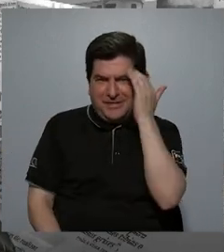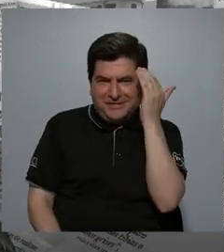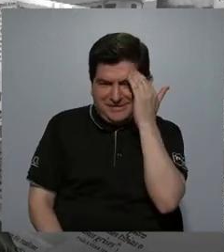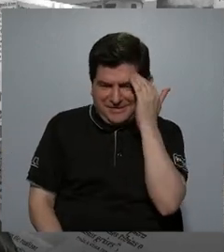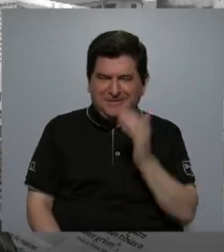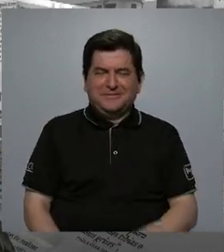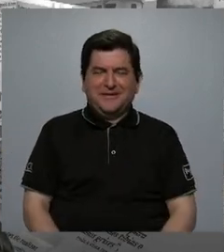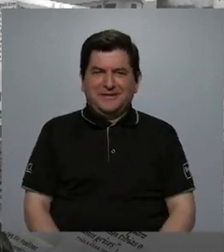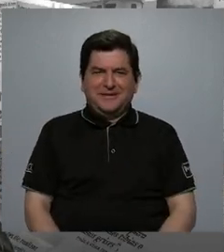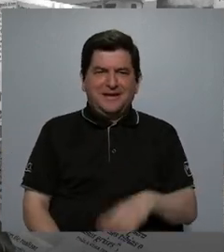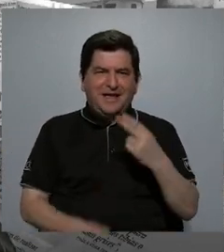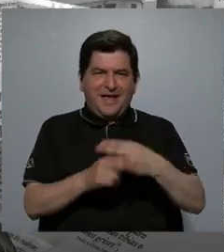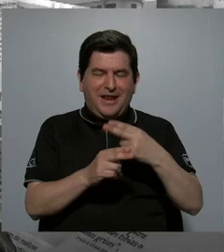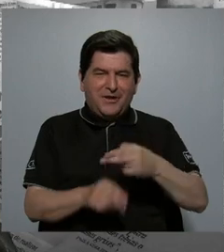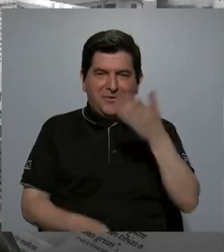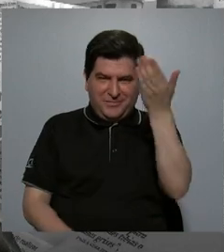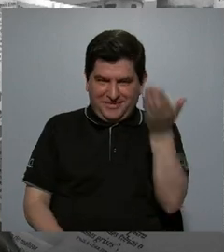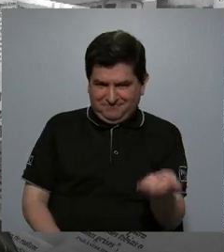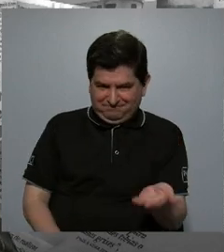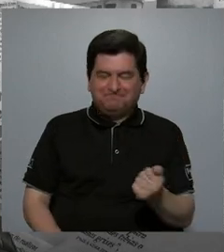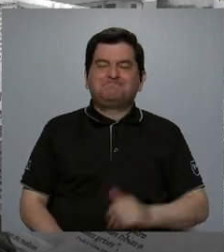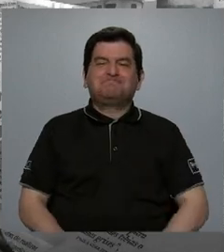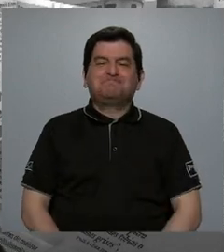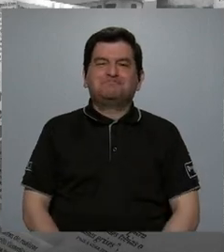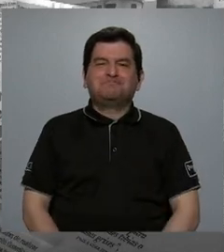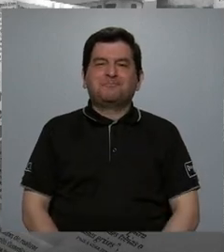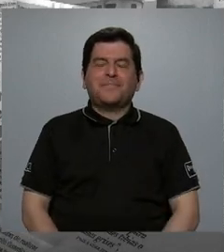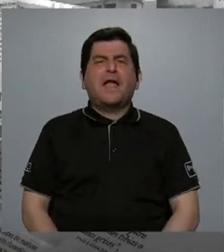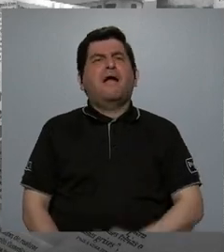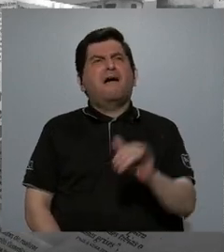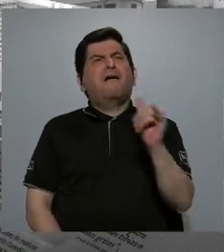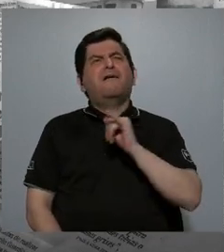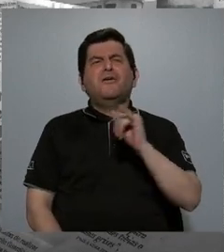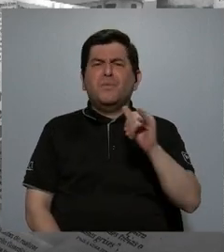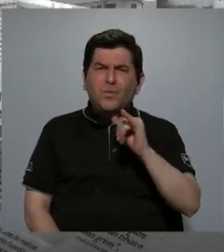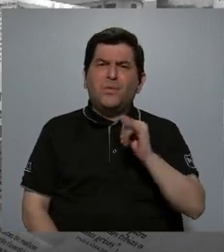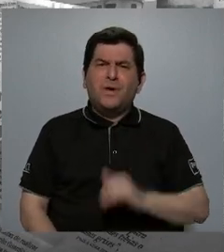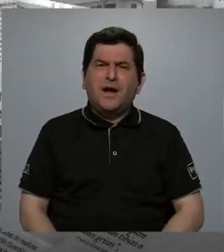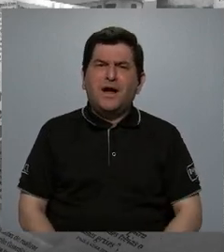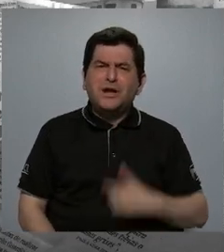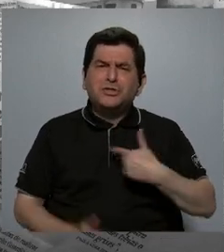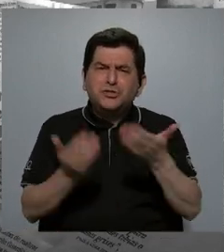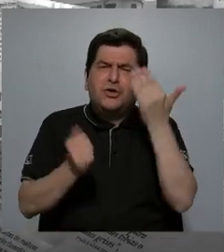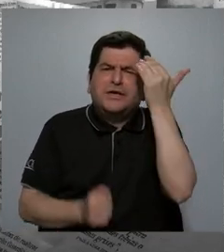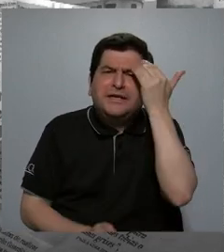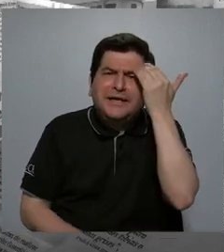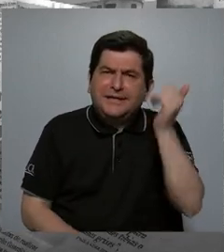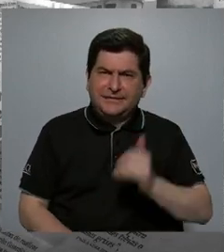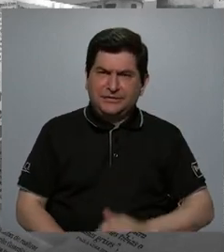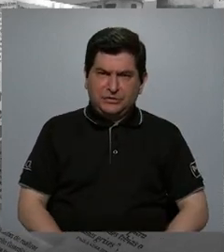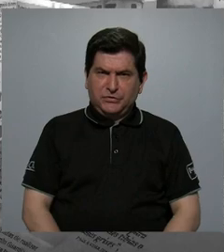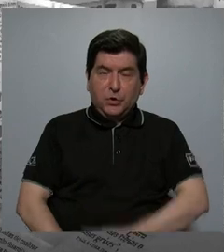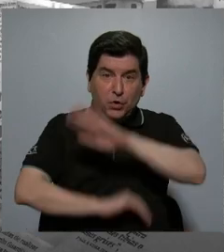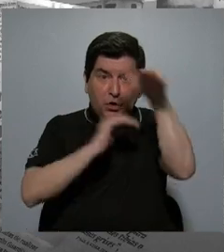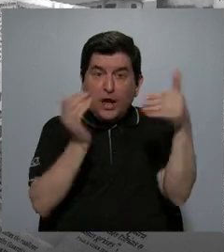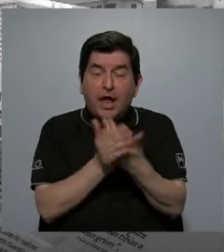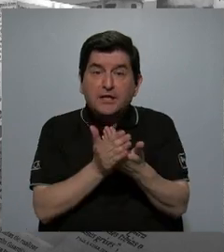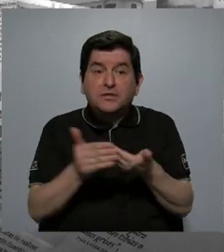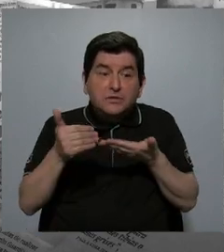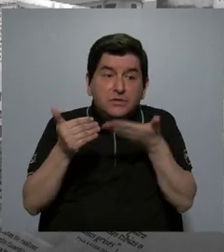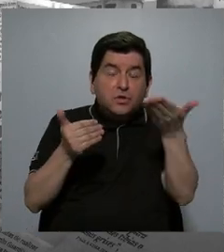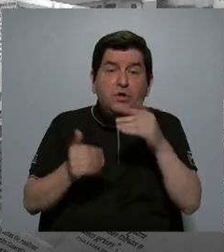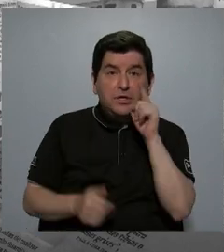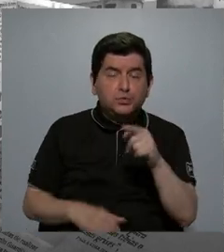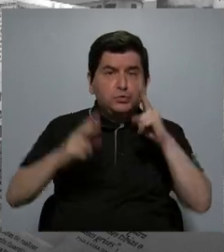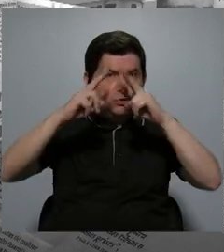y se familiaricen con el nombre de ella. Vamos a también, me gustaría saber, dentro de todos los aspectos